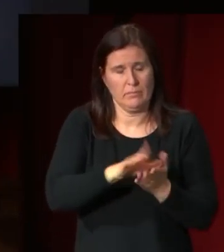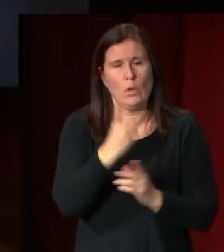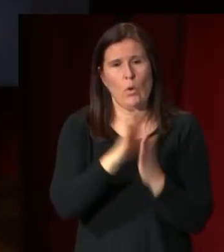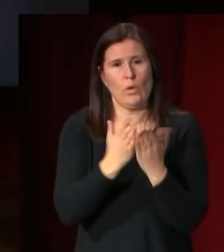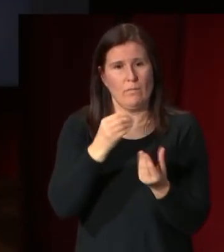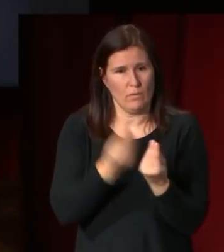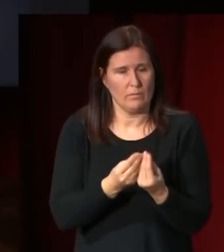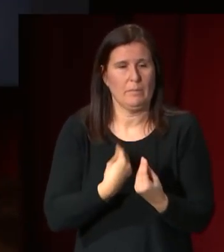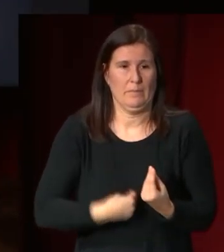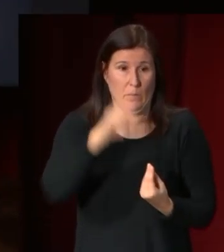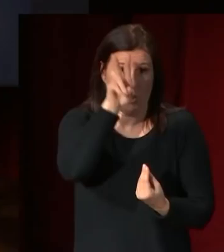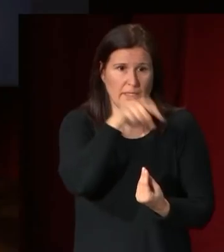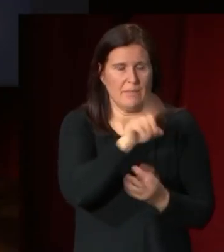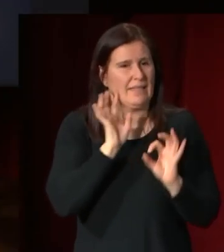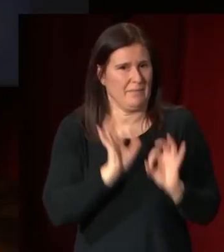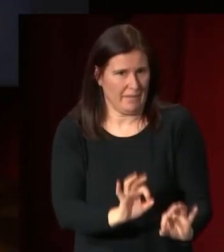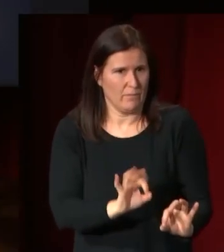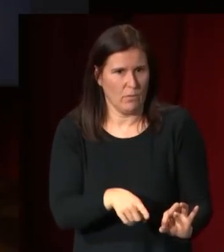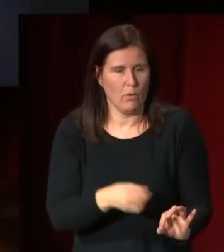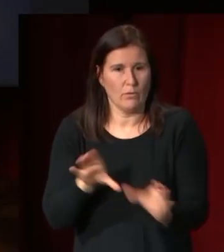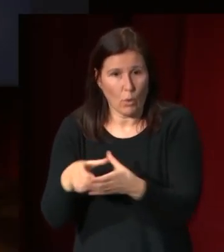sobre este asunto específicamente